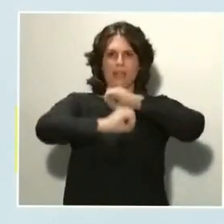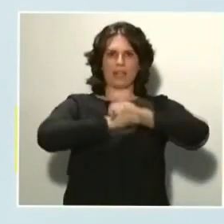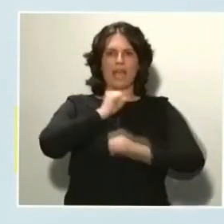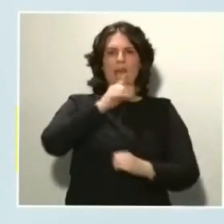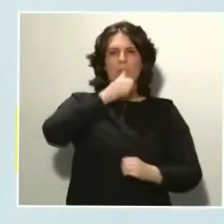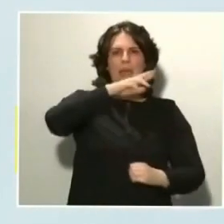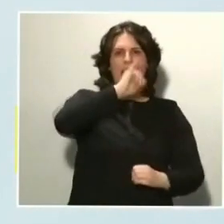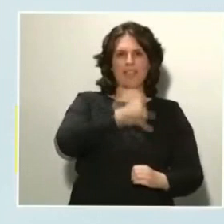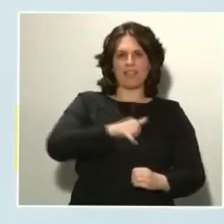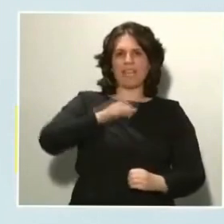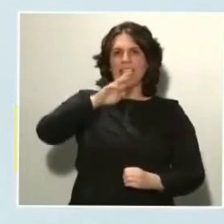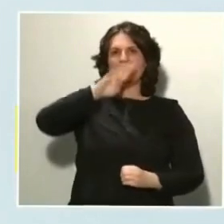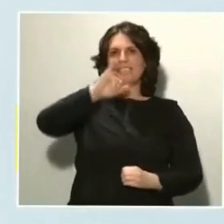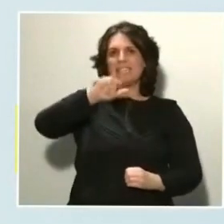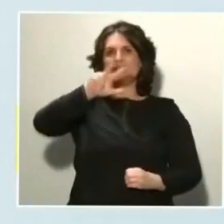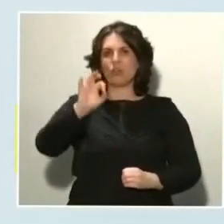Cofrentes.